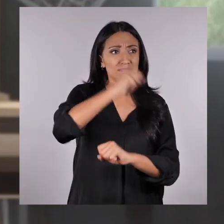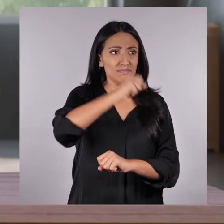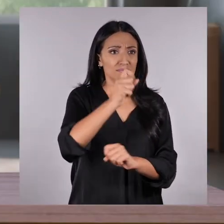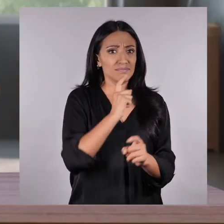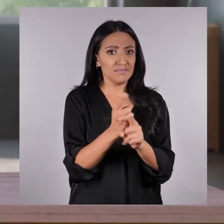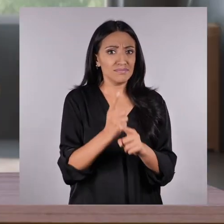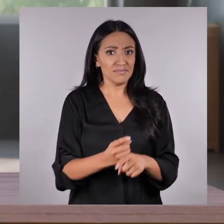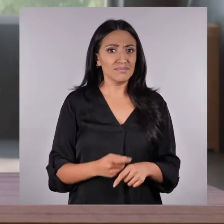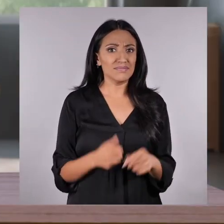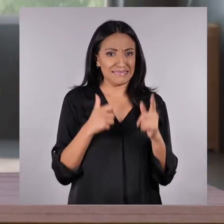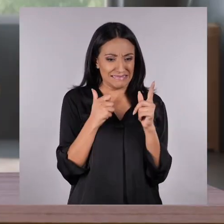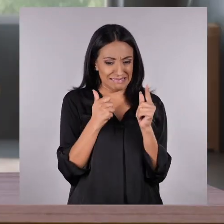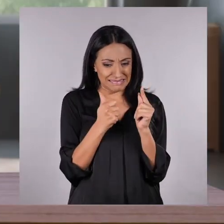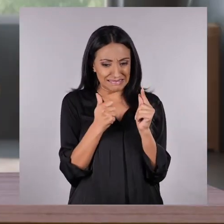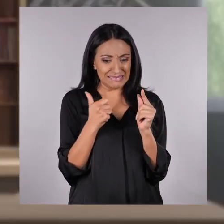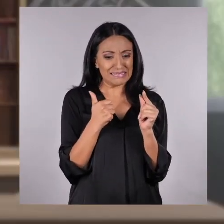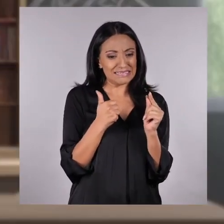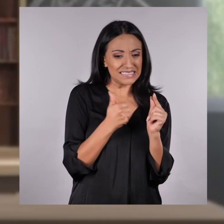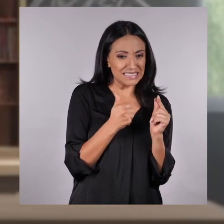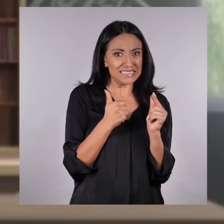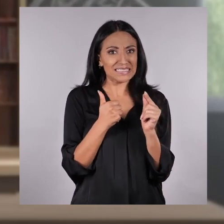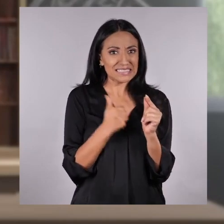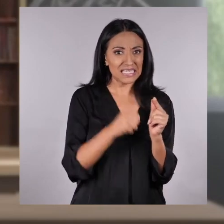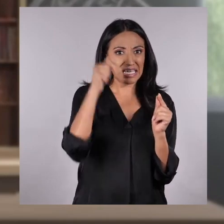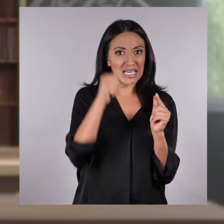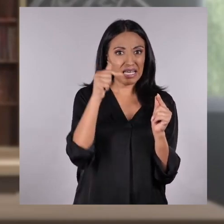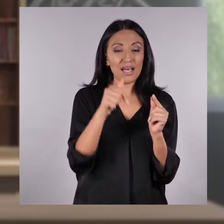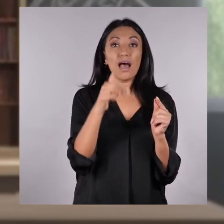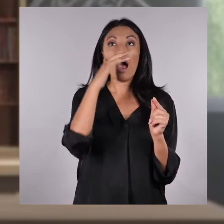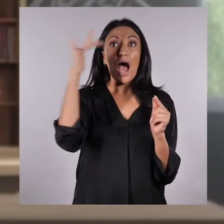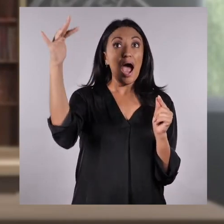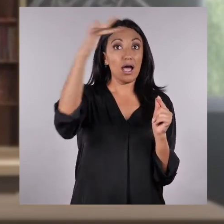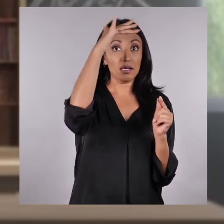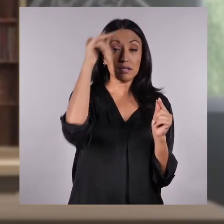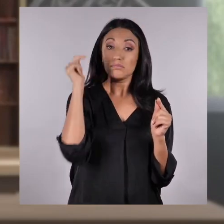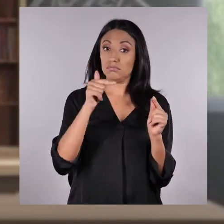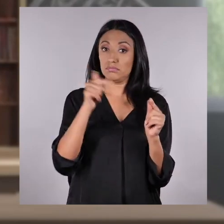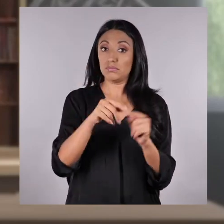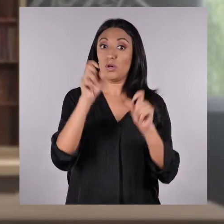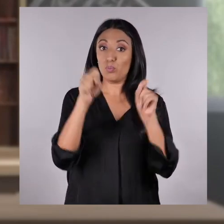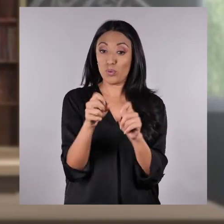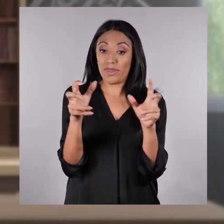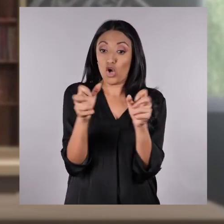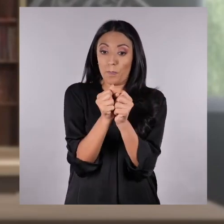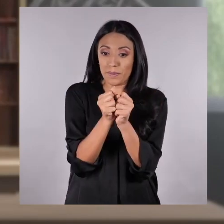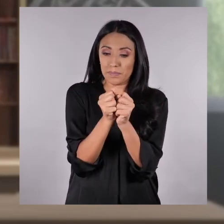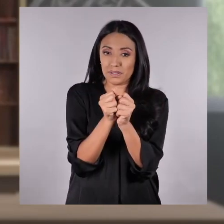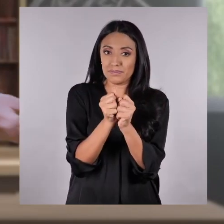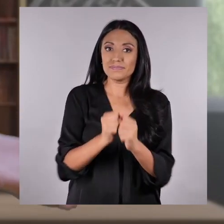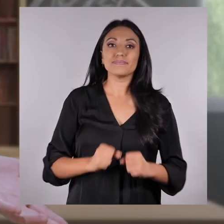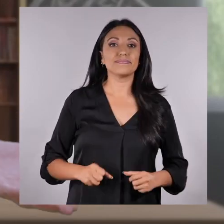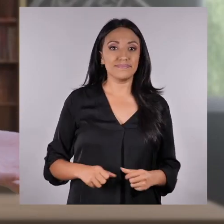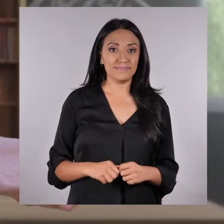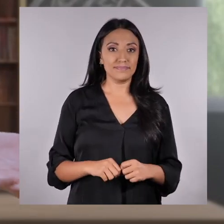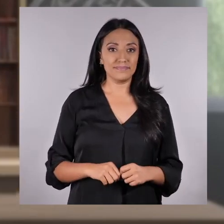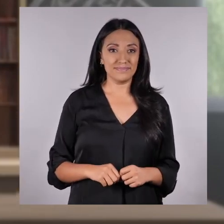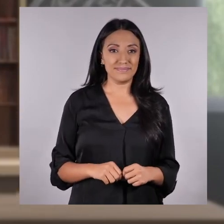Pues sí, tienes razón, Nick. Está lleno de aire. Eso prueba que el aire se puede comprimir.